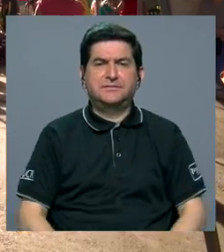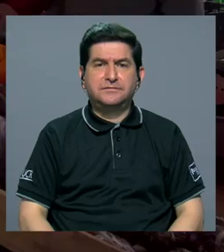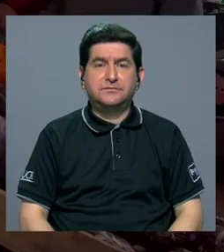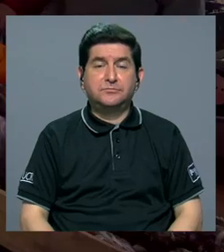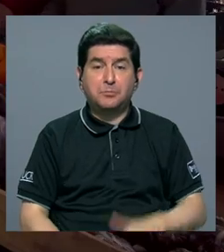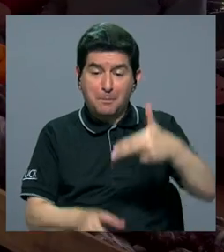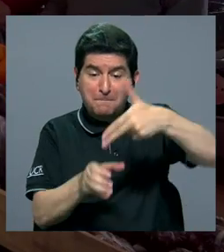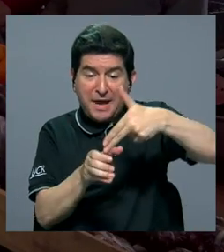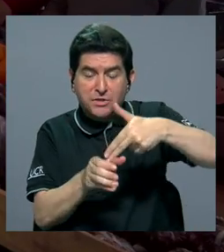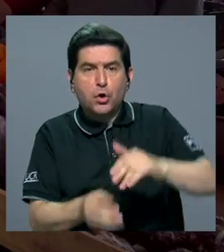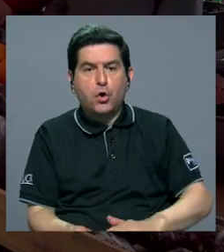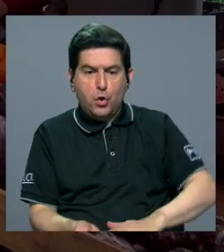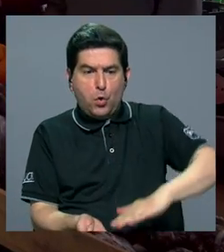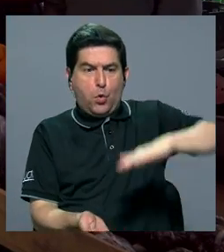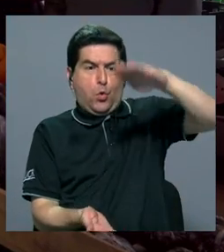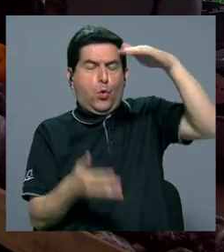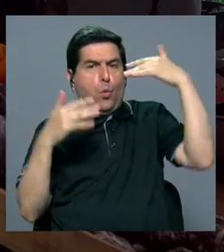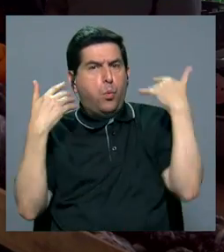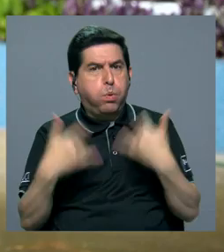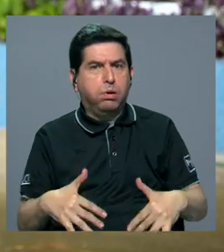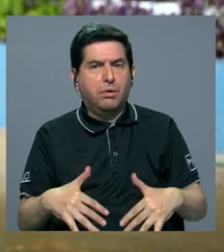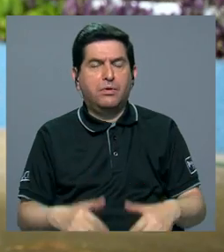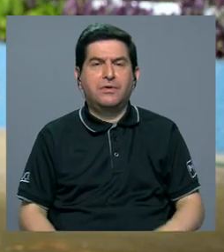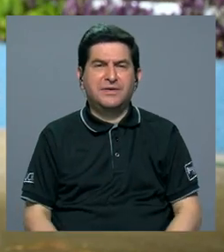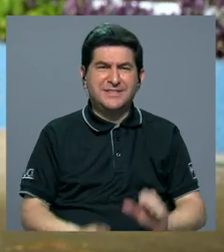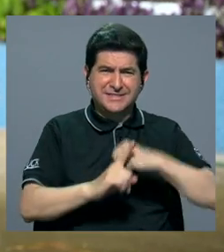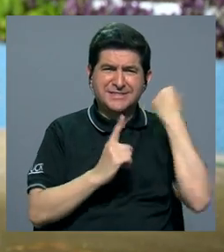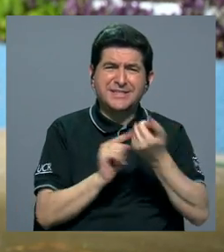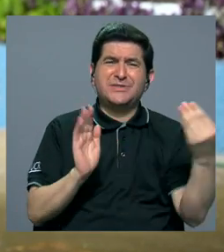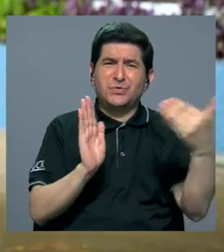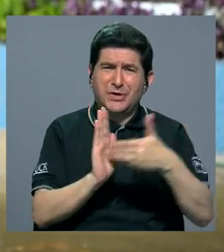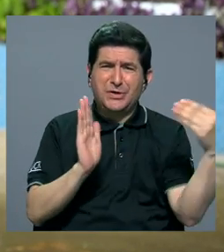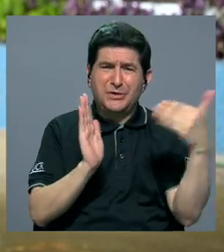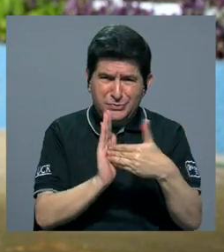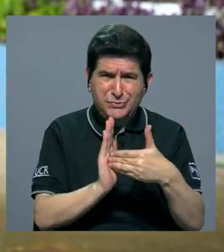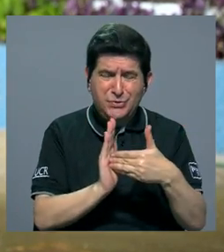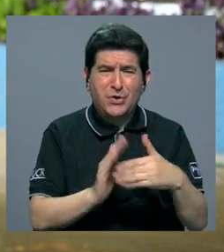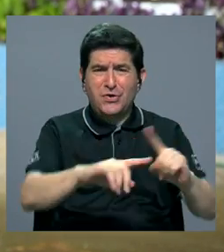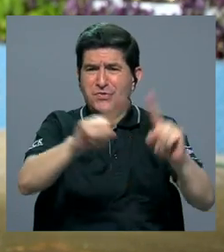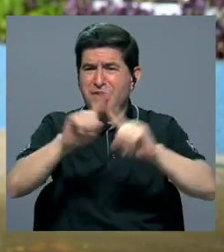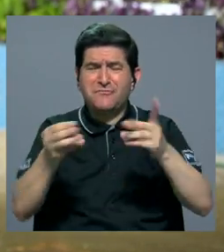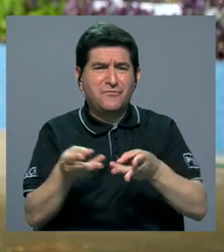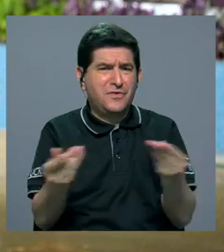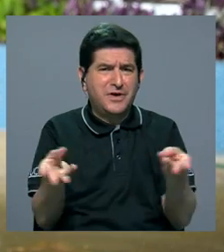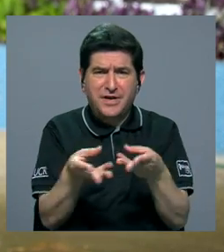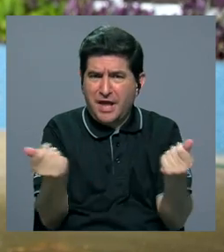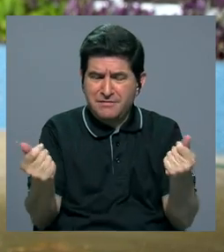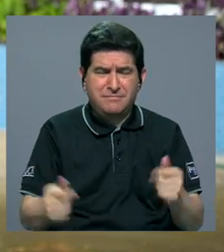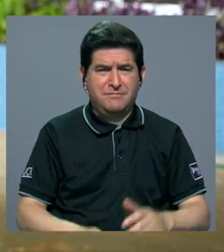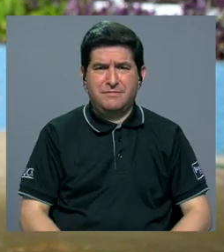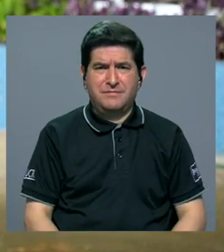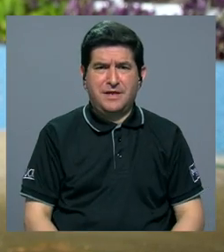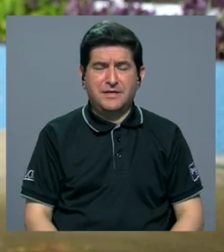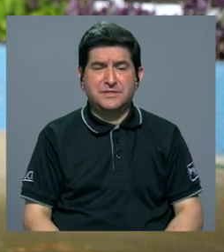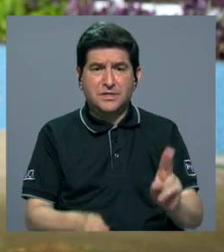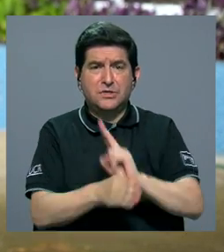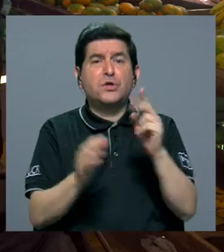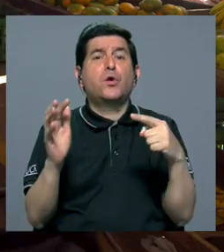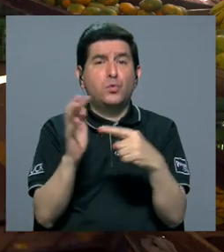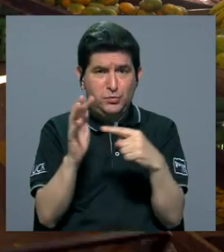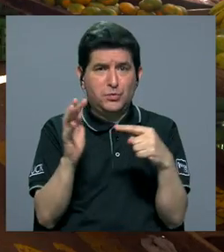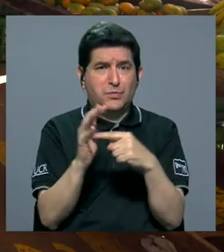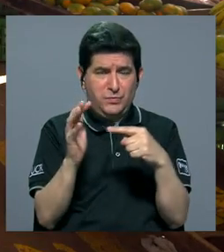como el petróleo que suben desaforadamente, y eso repercute en un montón de productos de consumo